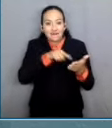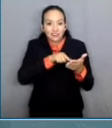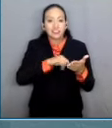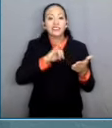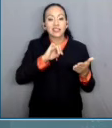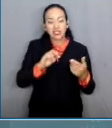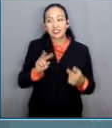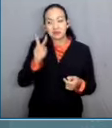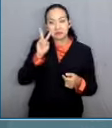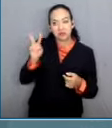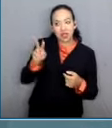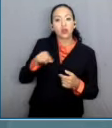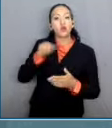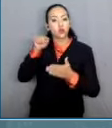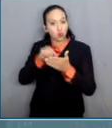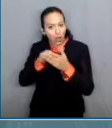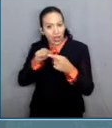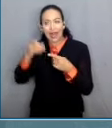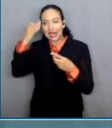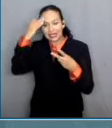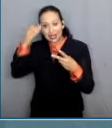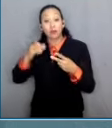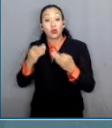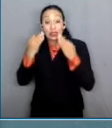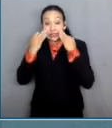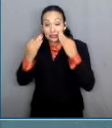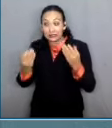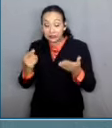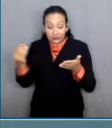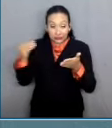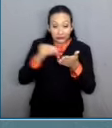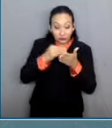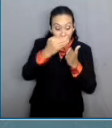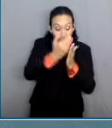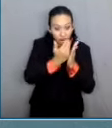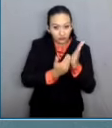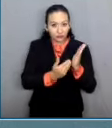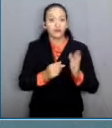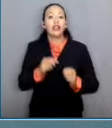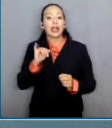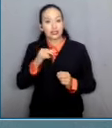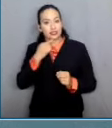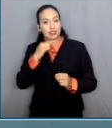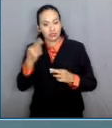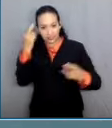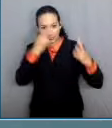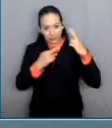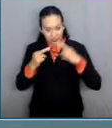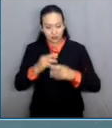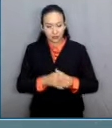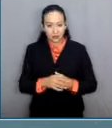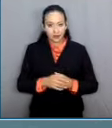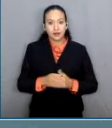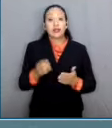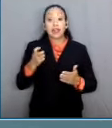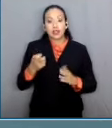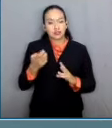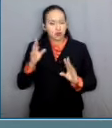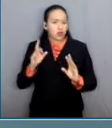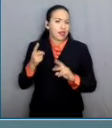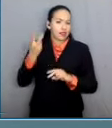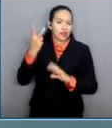lugar. Procede a ordenar la investigación correspondiente. Bajo este último supuesto, desde el 2018, se han iniciado